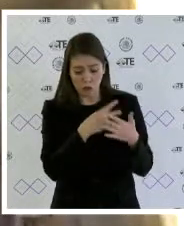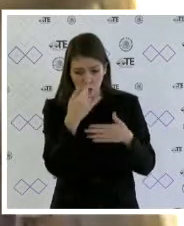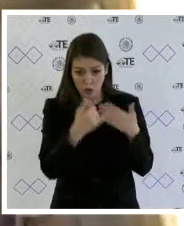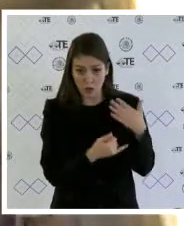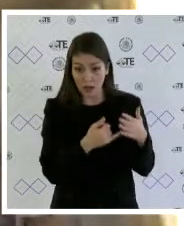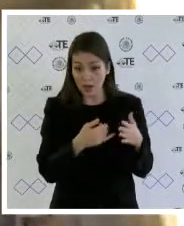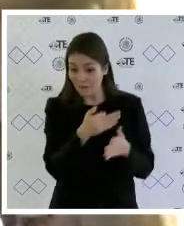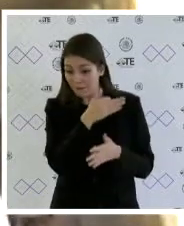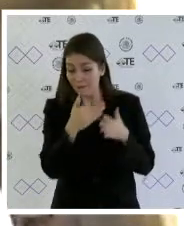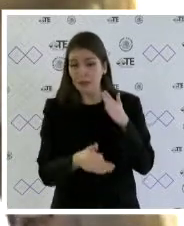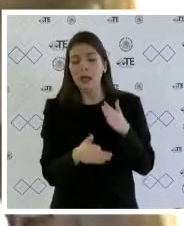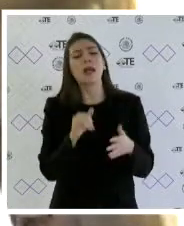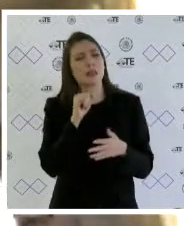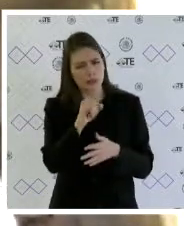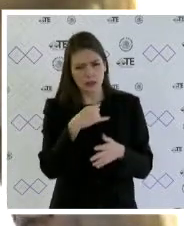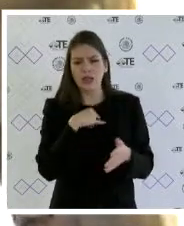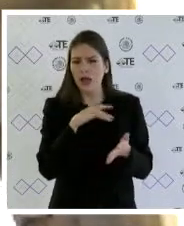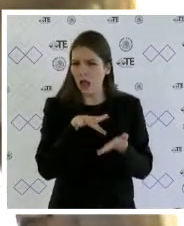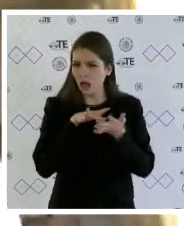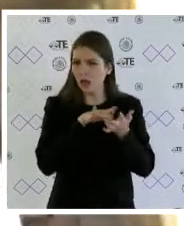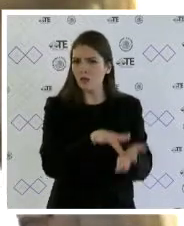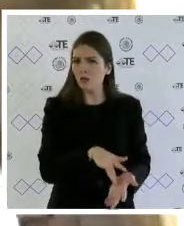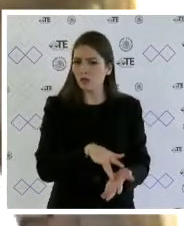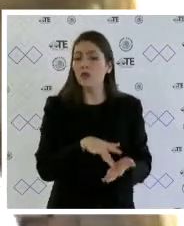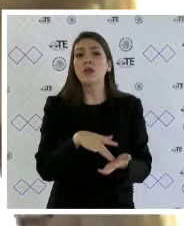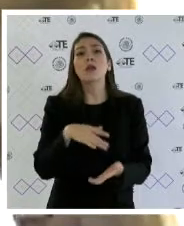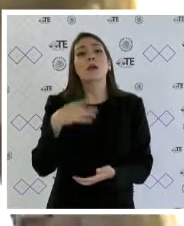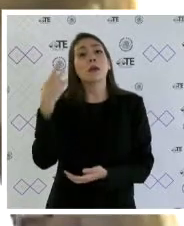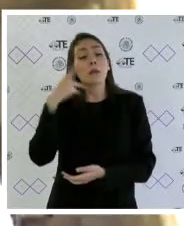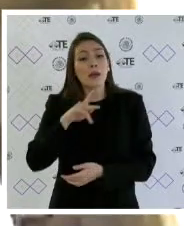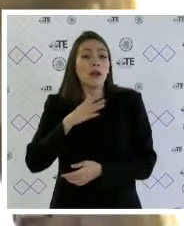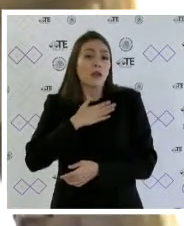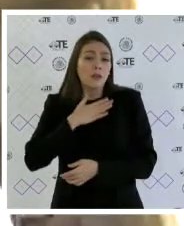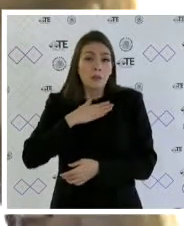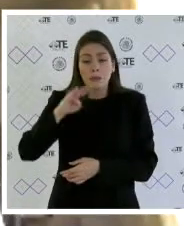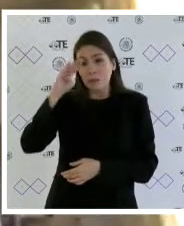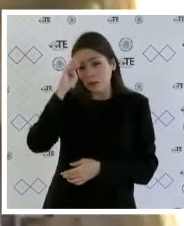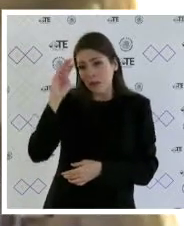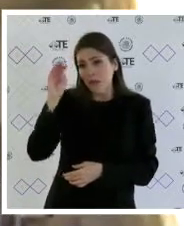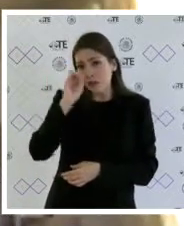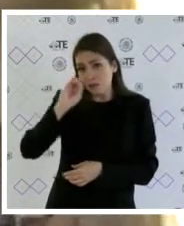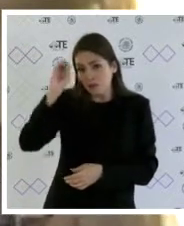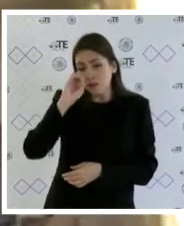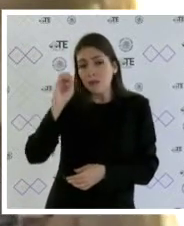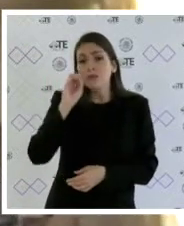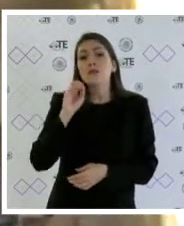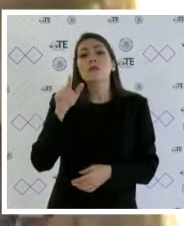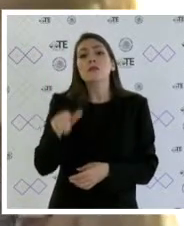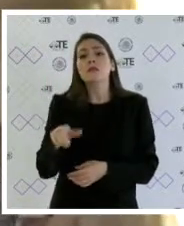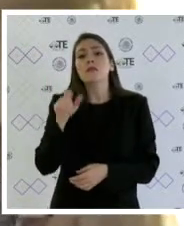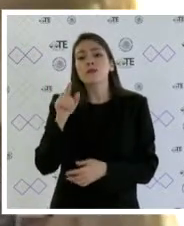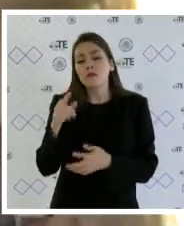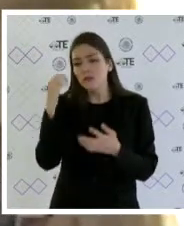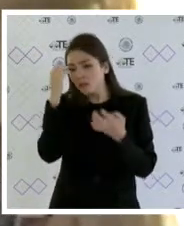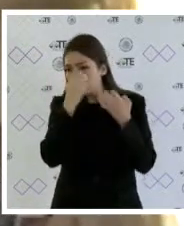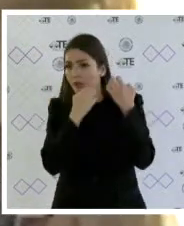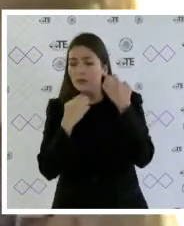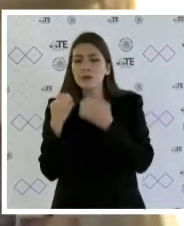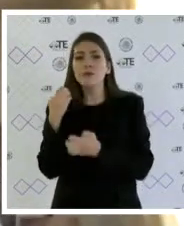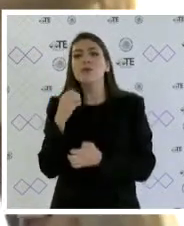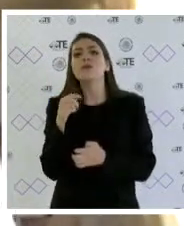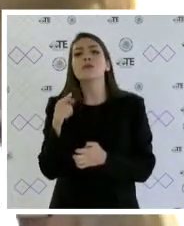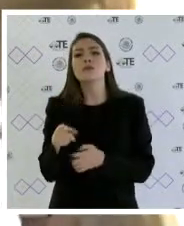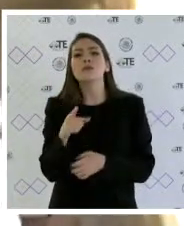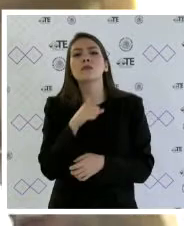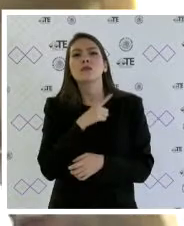conclusión como yo lo anuncié sino que a mi parecer se justificaba el análisis muy particular evidenciar no solo si